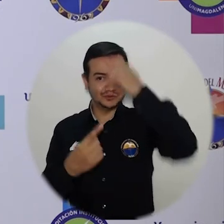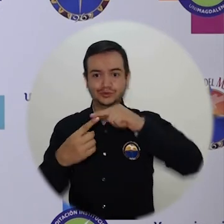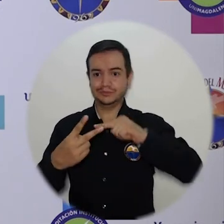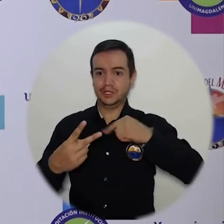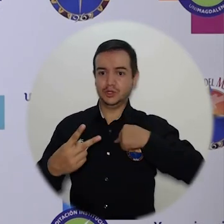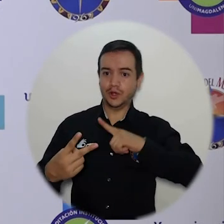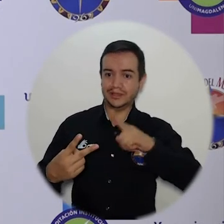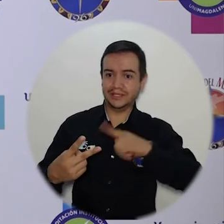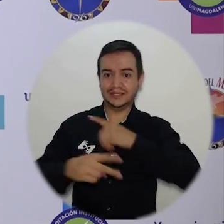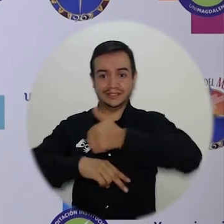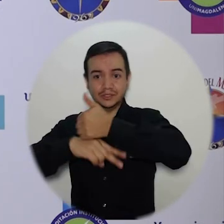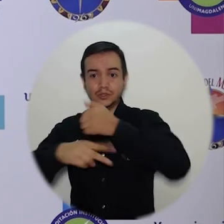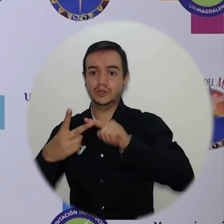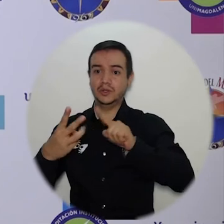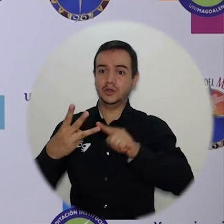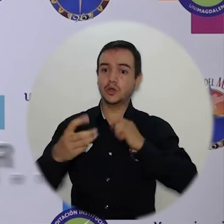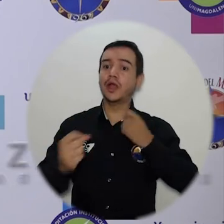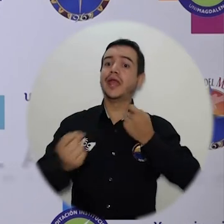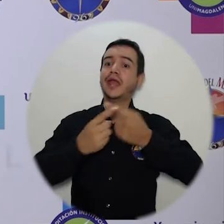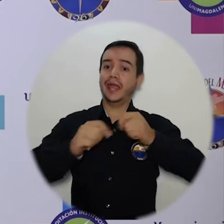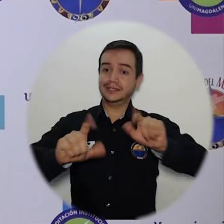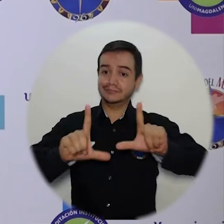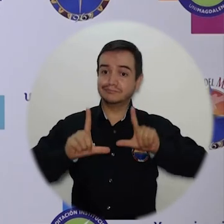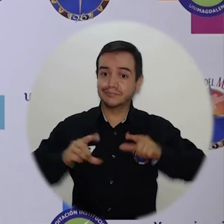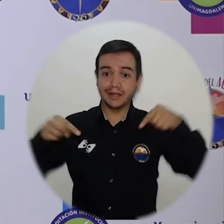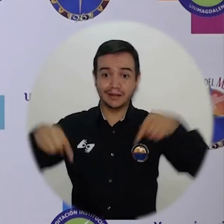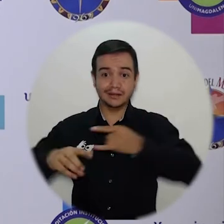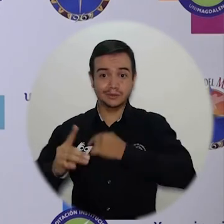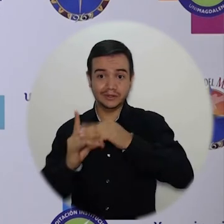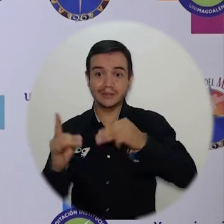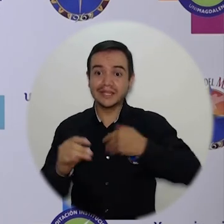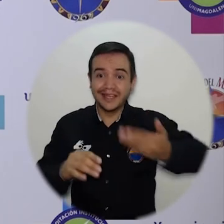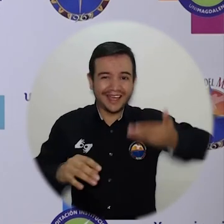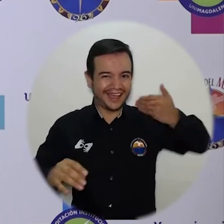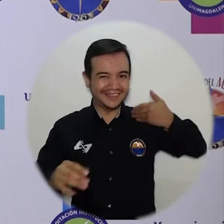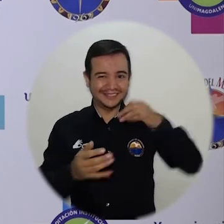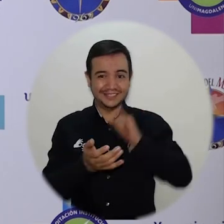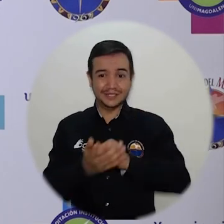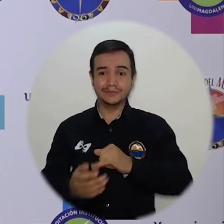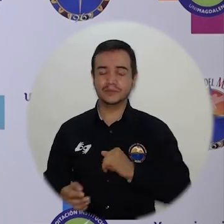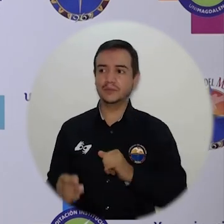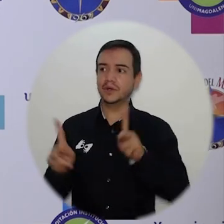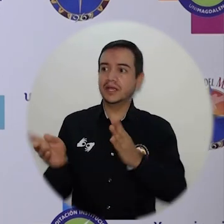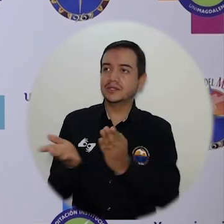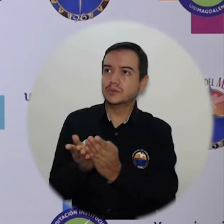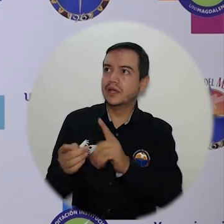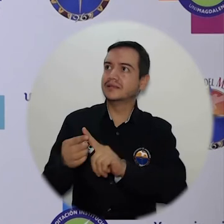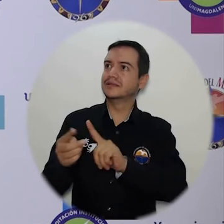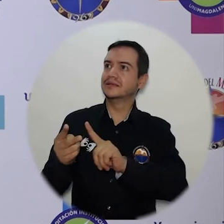el estudiante que fui, el profesor que soy y el